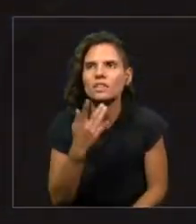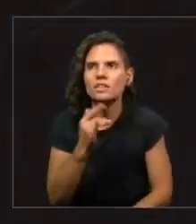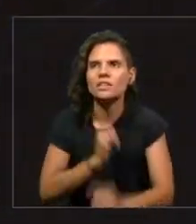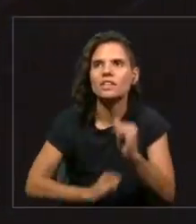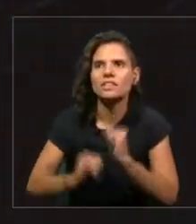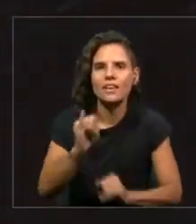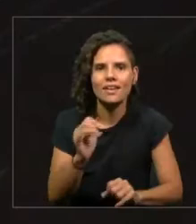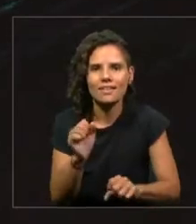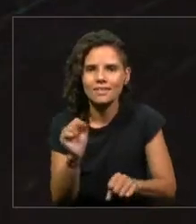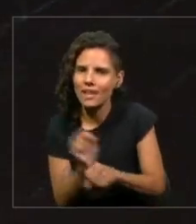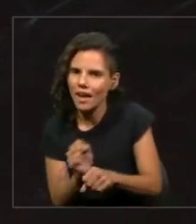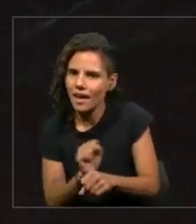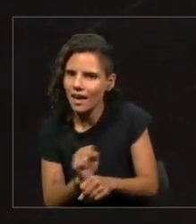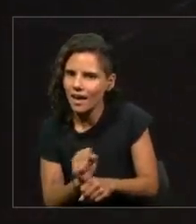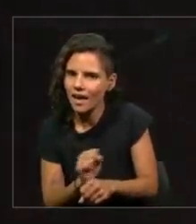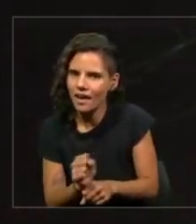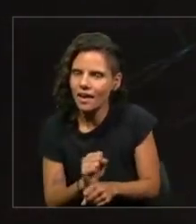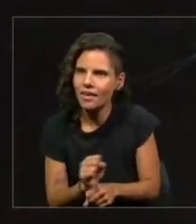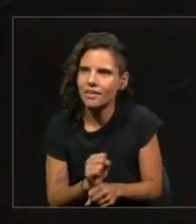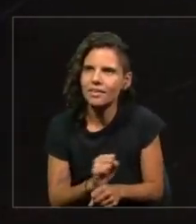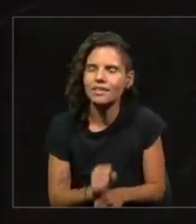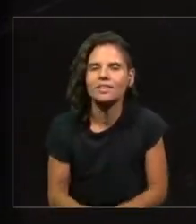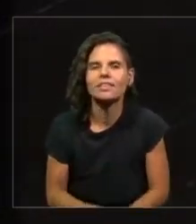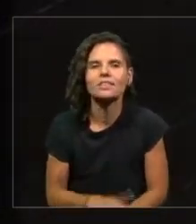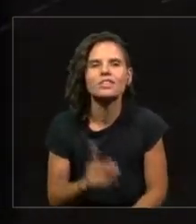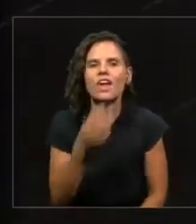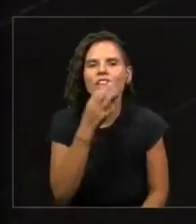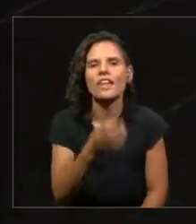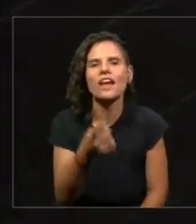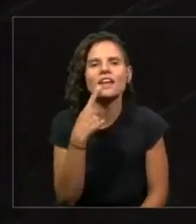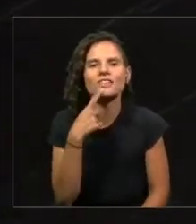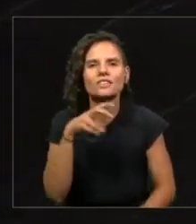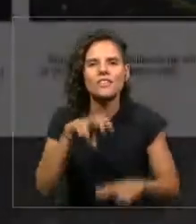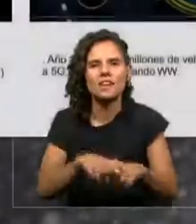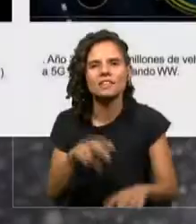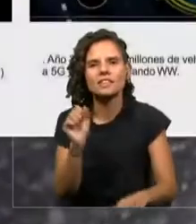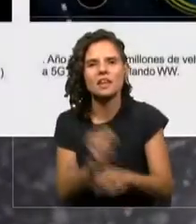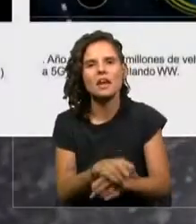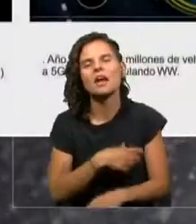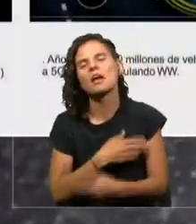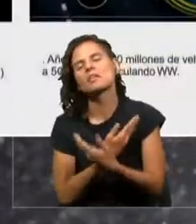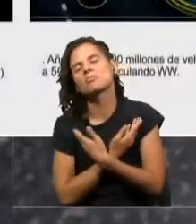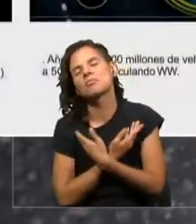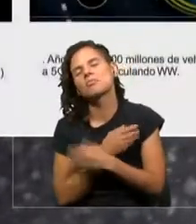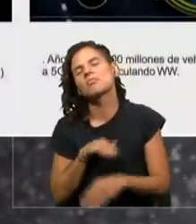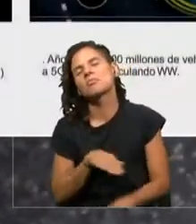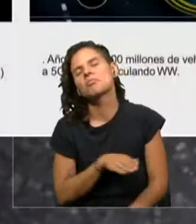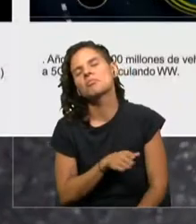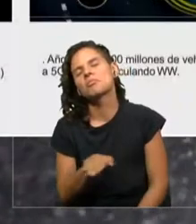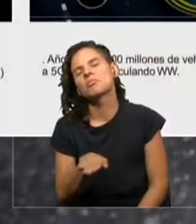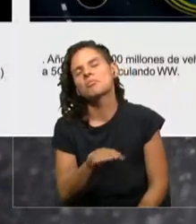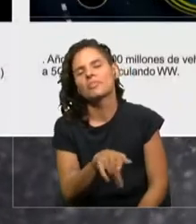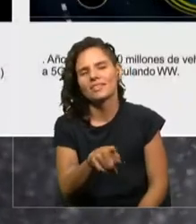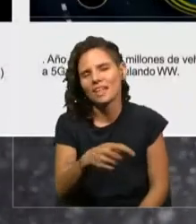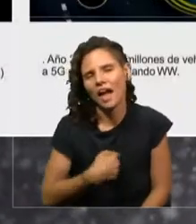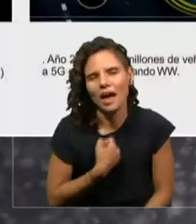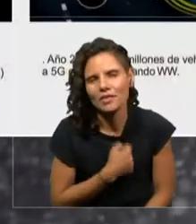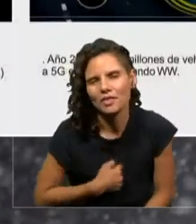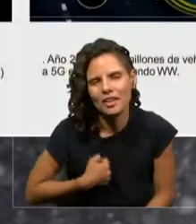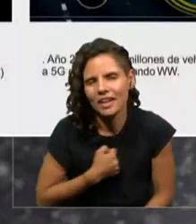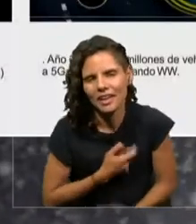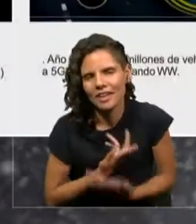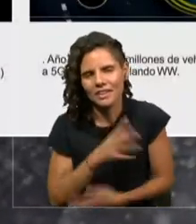y olvídate de que te vas a subir a un vehículo y te vas a dormir y vas a llegar no, ese sería el uso más aburrido de la tecnología 5C en el